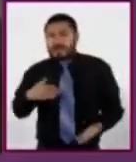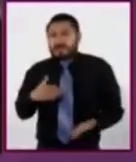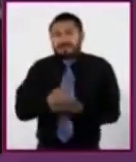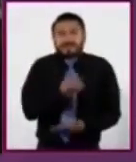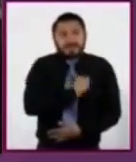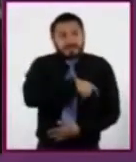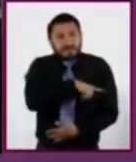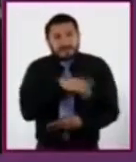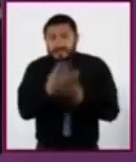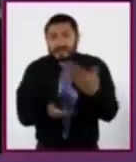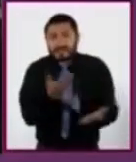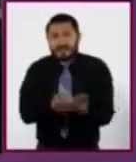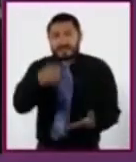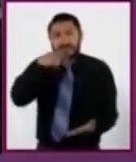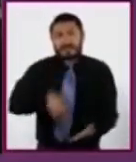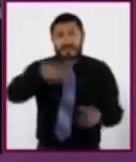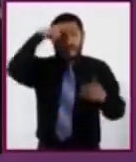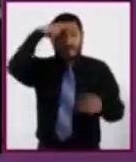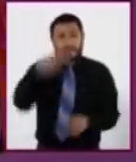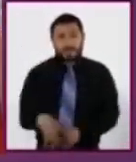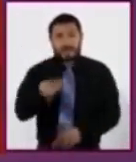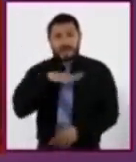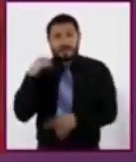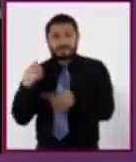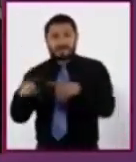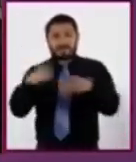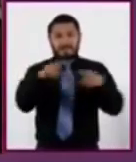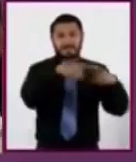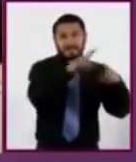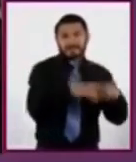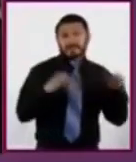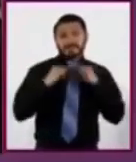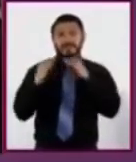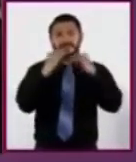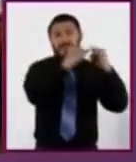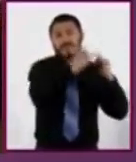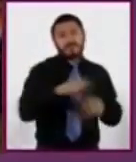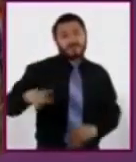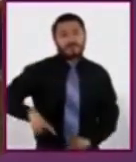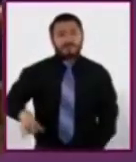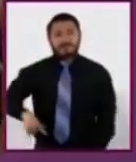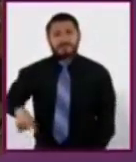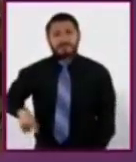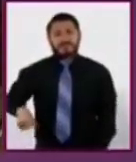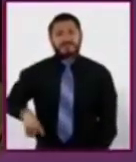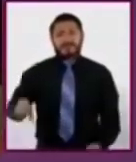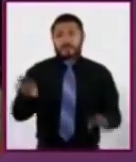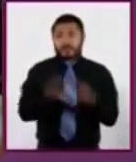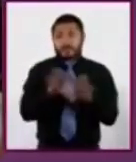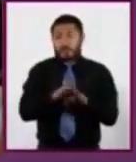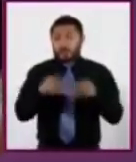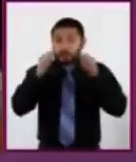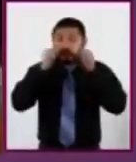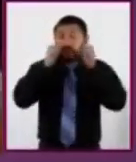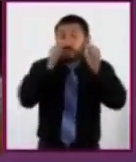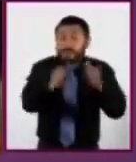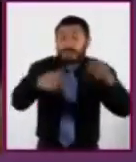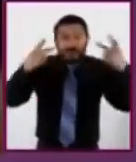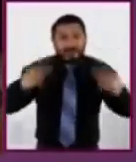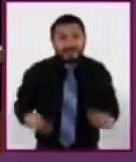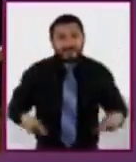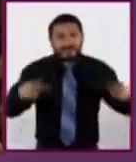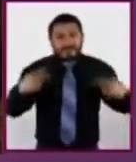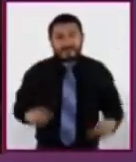En México, existen diversas instituciones gubernamentales encargadas de atender a las personas que